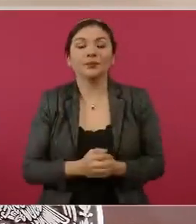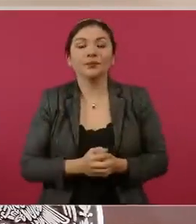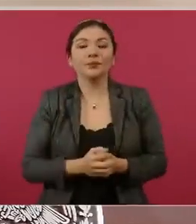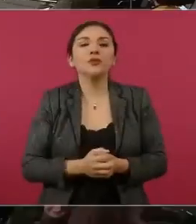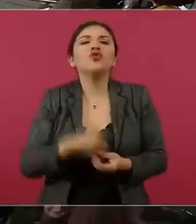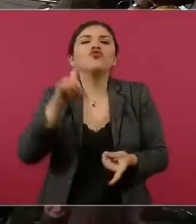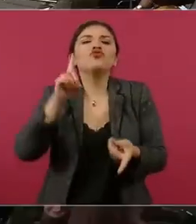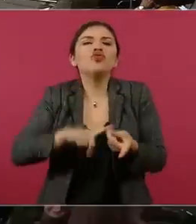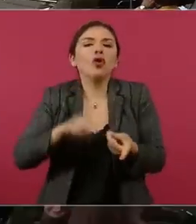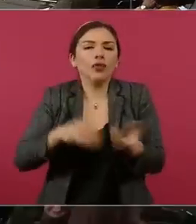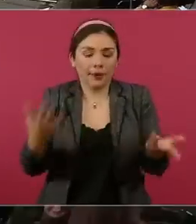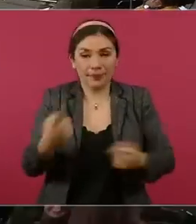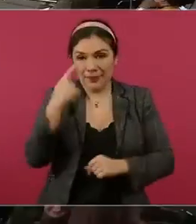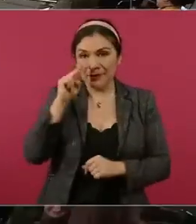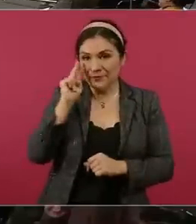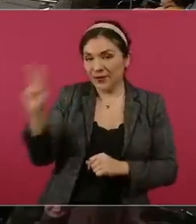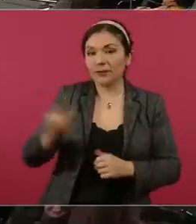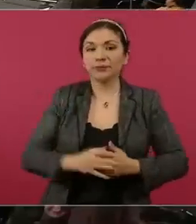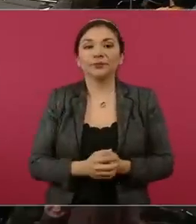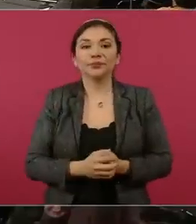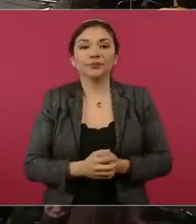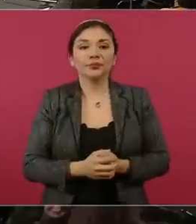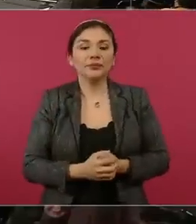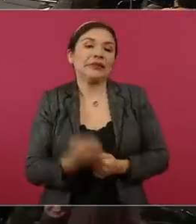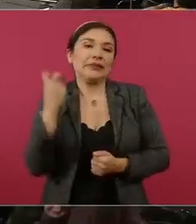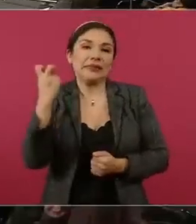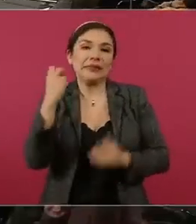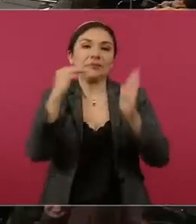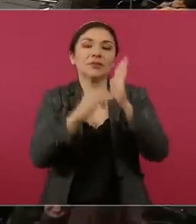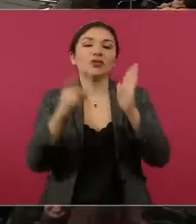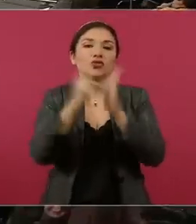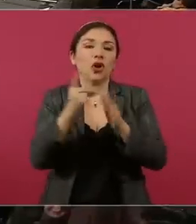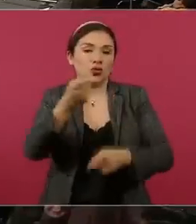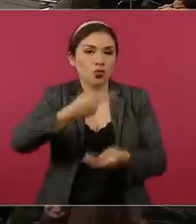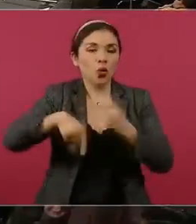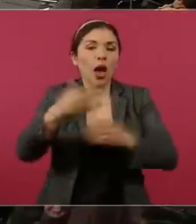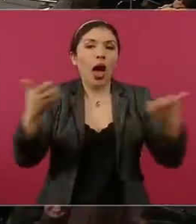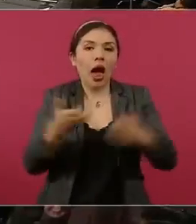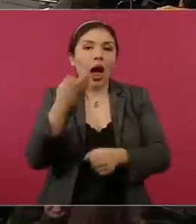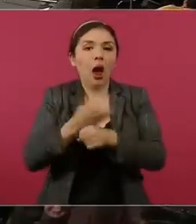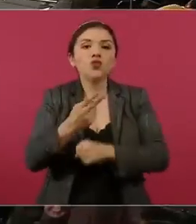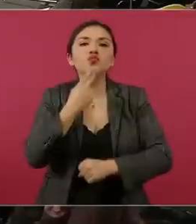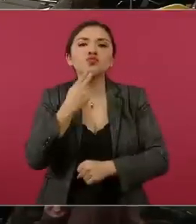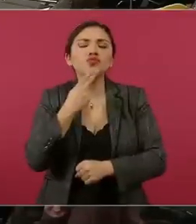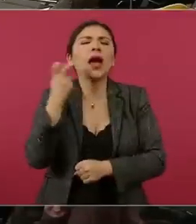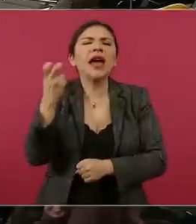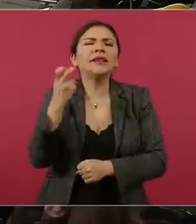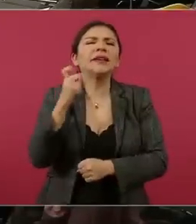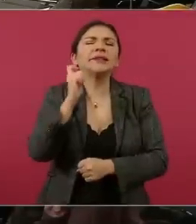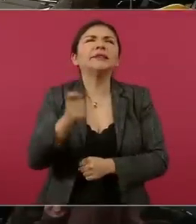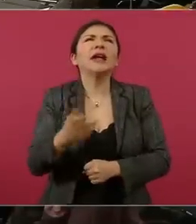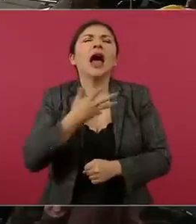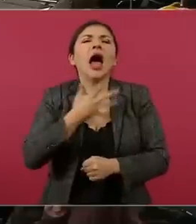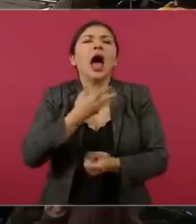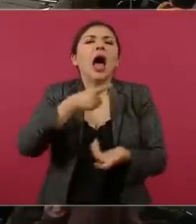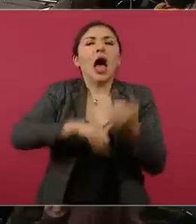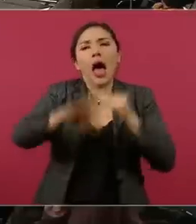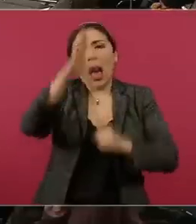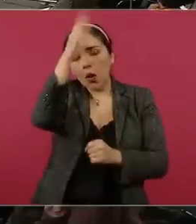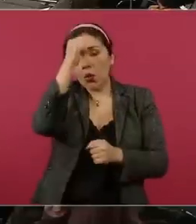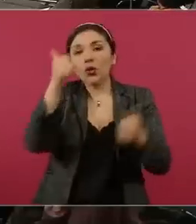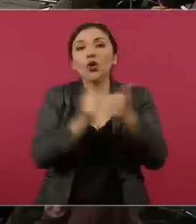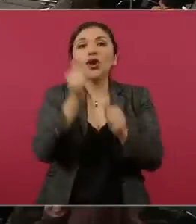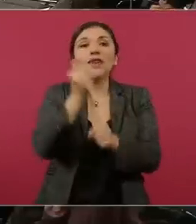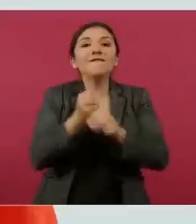¿En dónde? Bueno, aquí lo vamos a ver, esta es la metodología que estamos utilizando y el modelo básicamente está en función de la